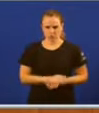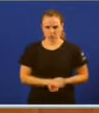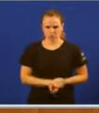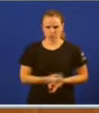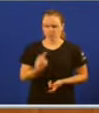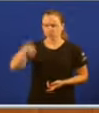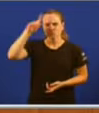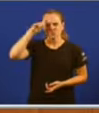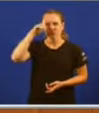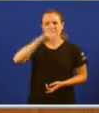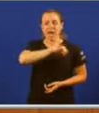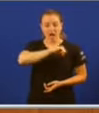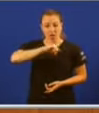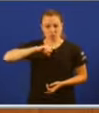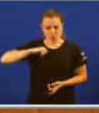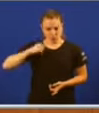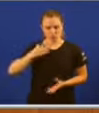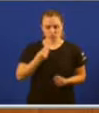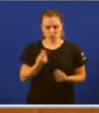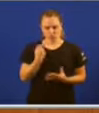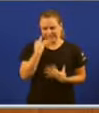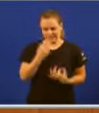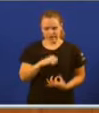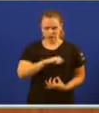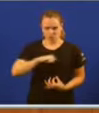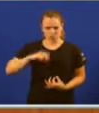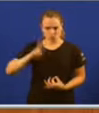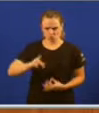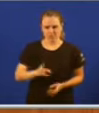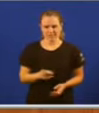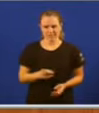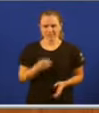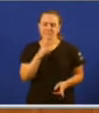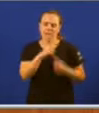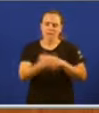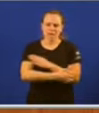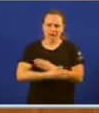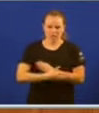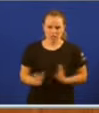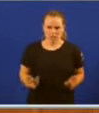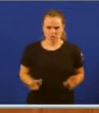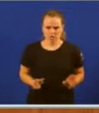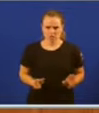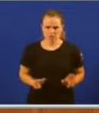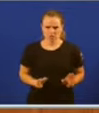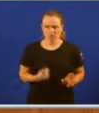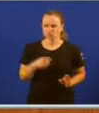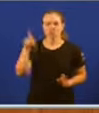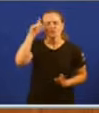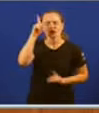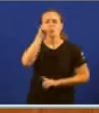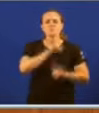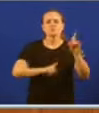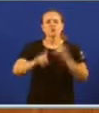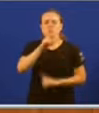que hai moitos autónomos e autónomas que son falsos autónomos que están escondendo precariedade. Vostede non sabe que o problema que teñen hoxe